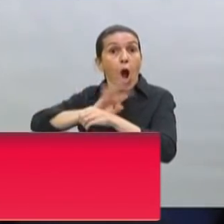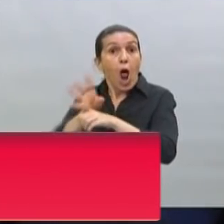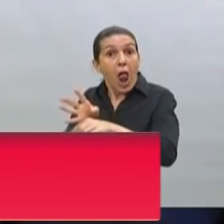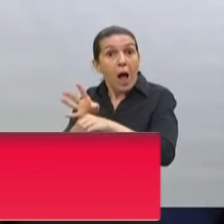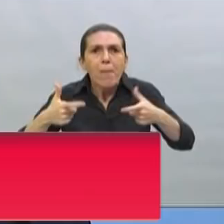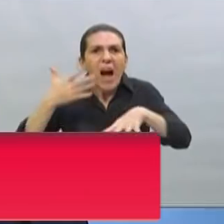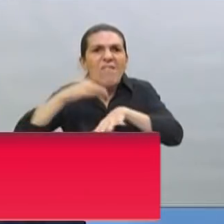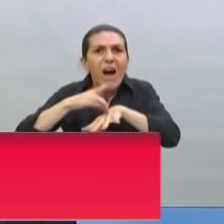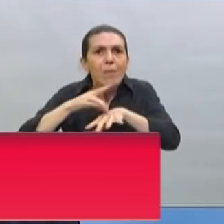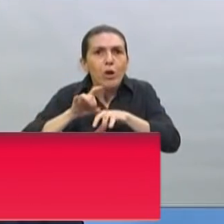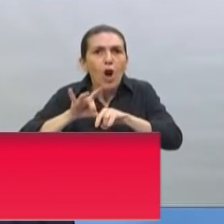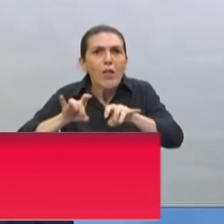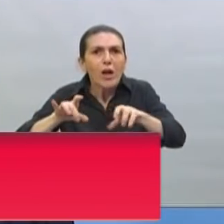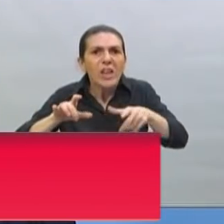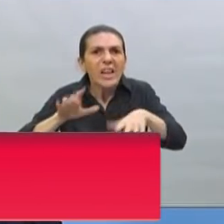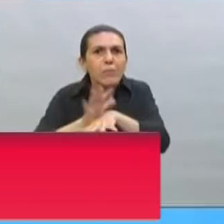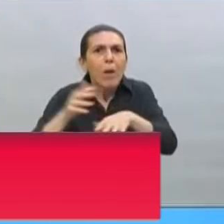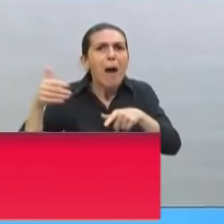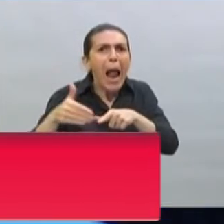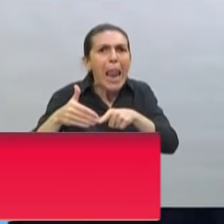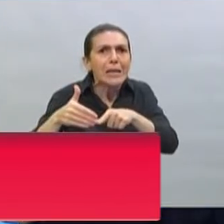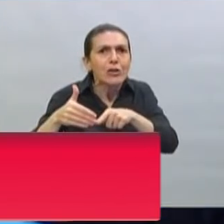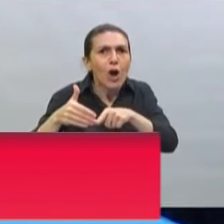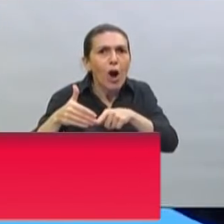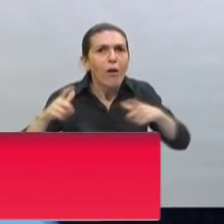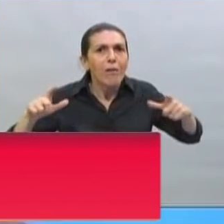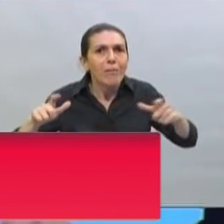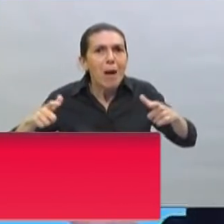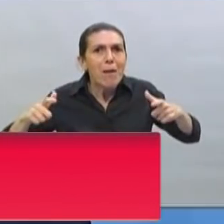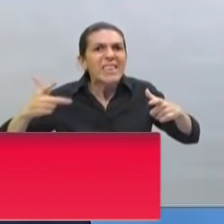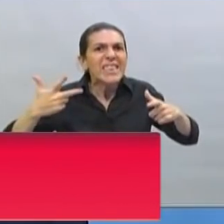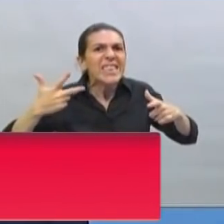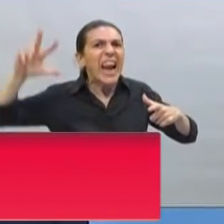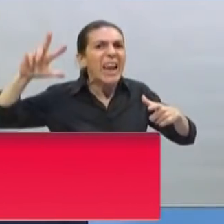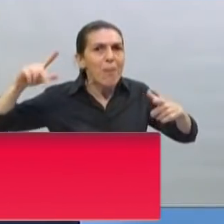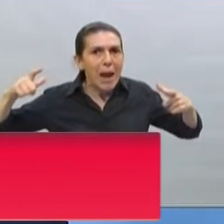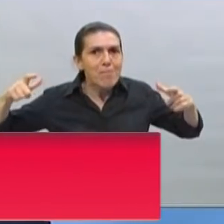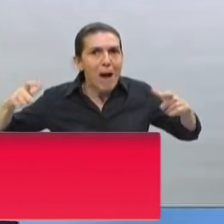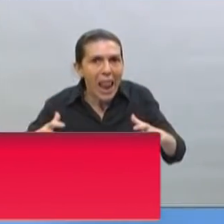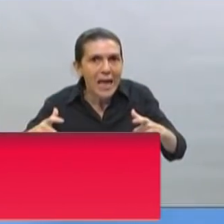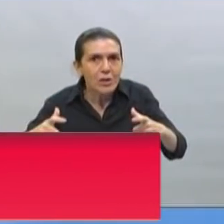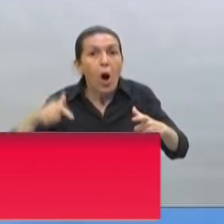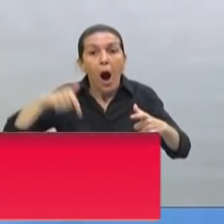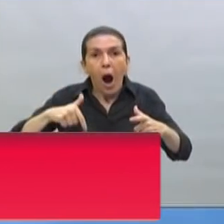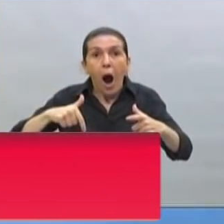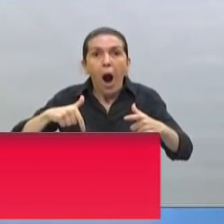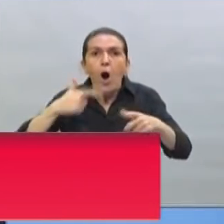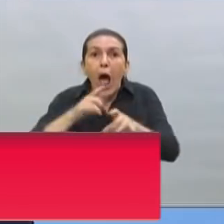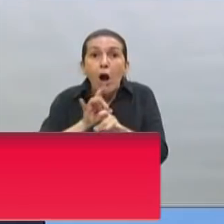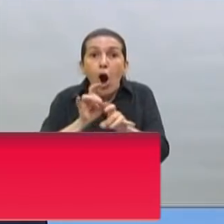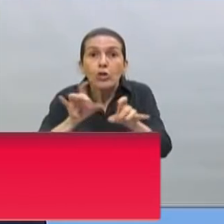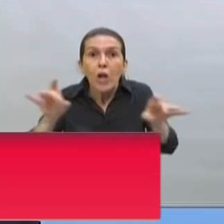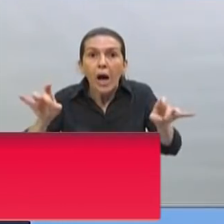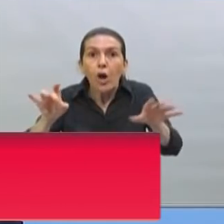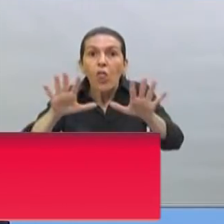esfuerzo más. Hoy, 25 de abril, el virus o el contagio se multiplica, mejor dicho, cada